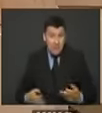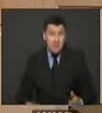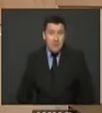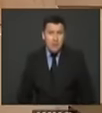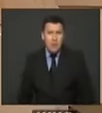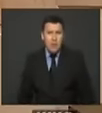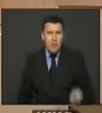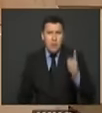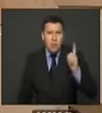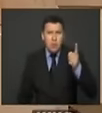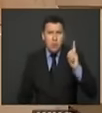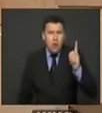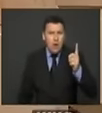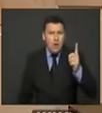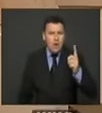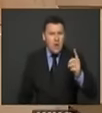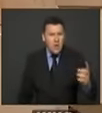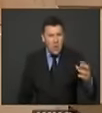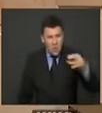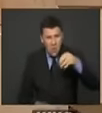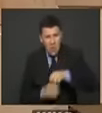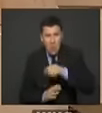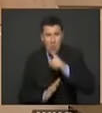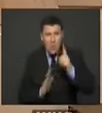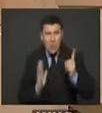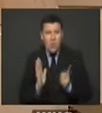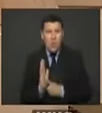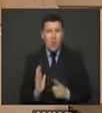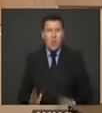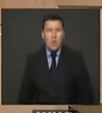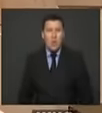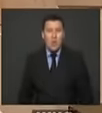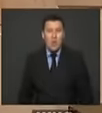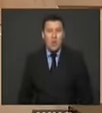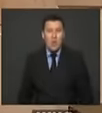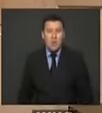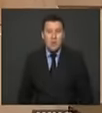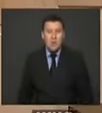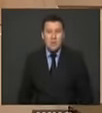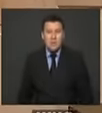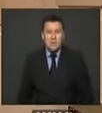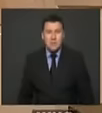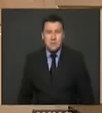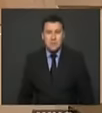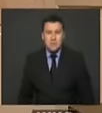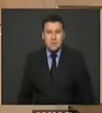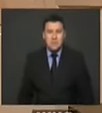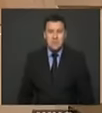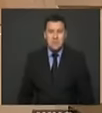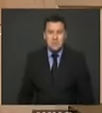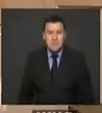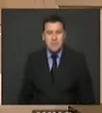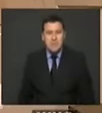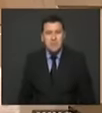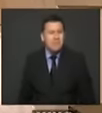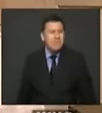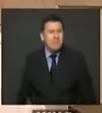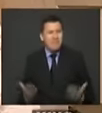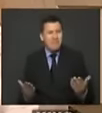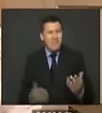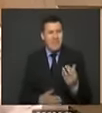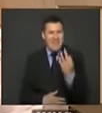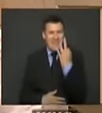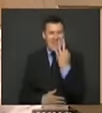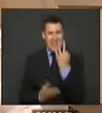política integral de paz, el Gobierno Nacional debe prepararse para intervenir en tres